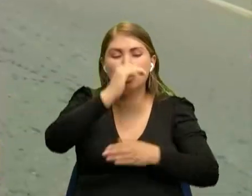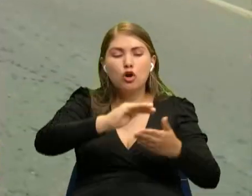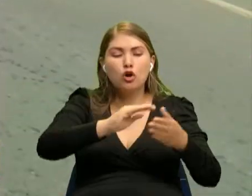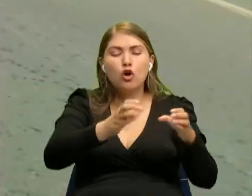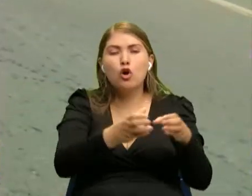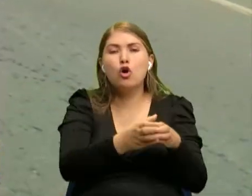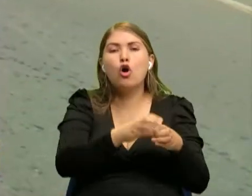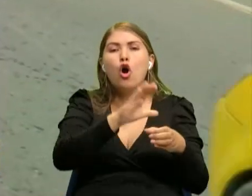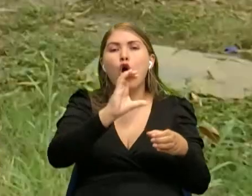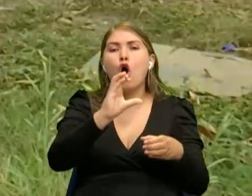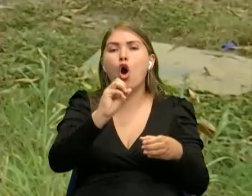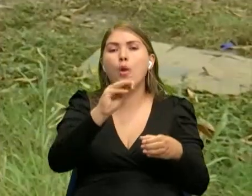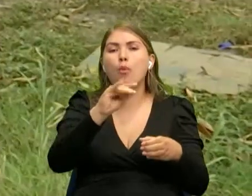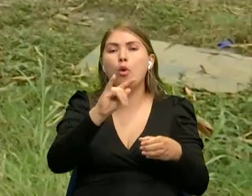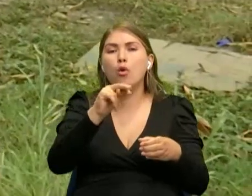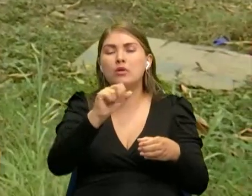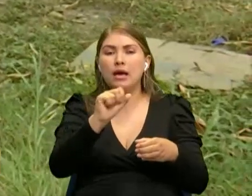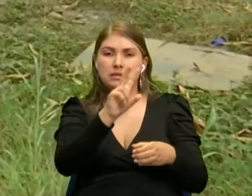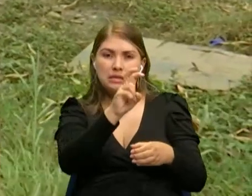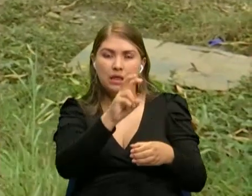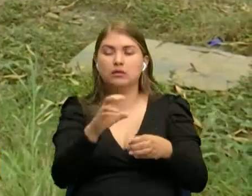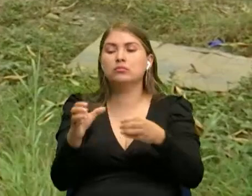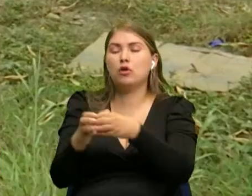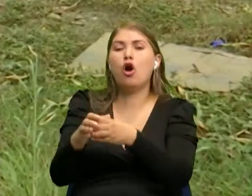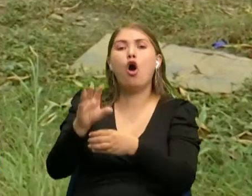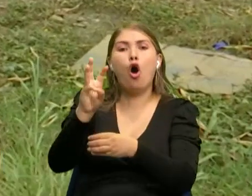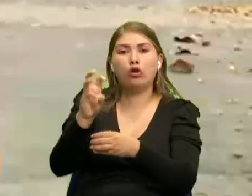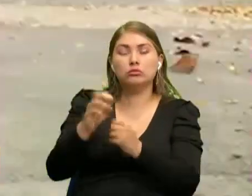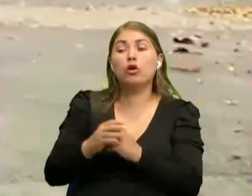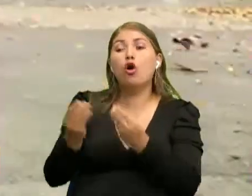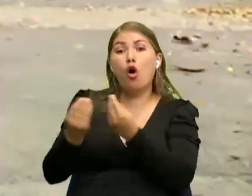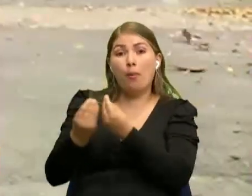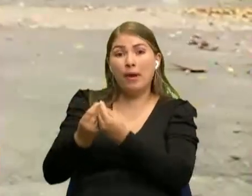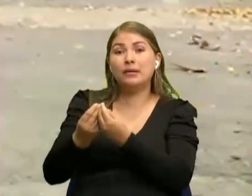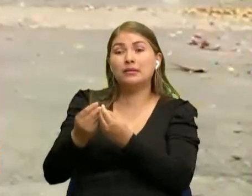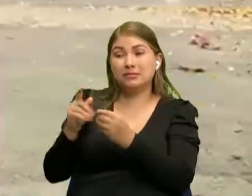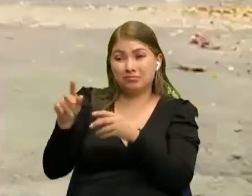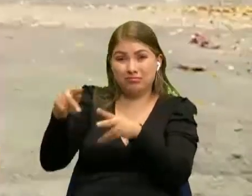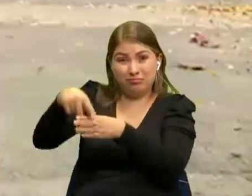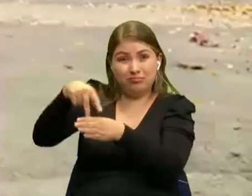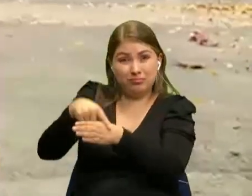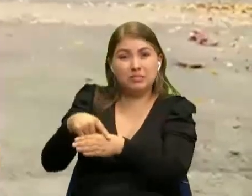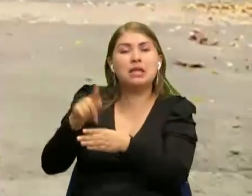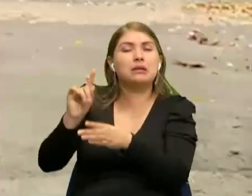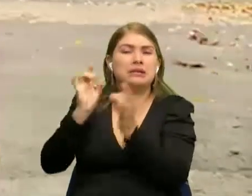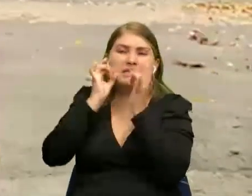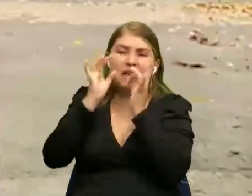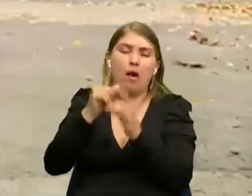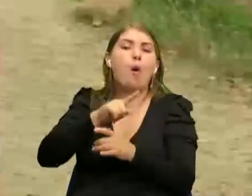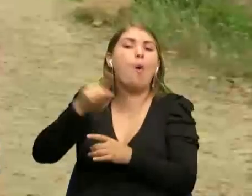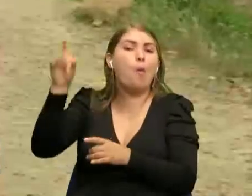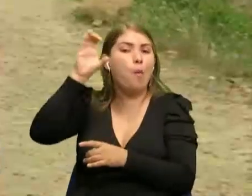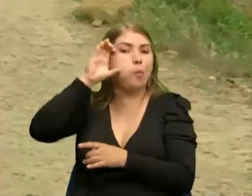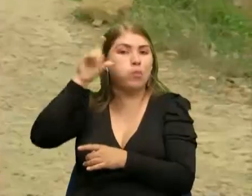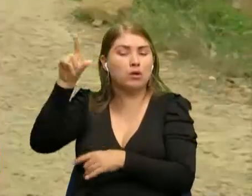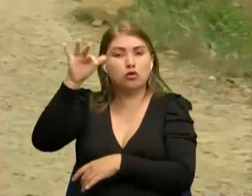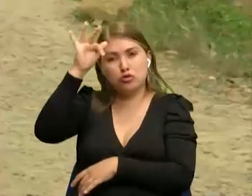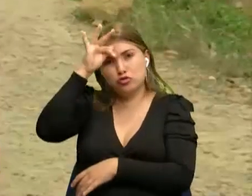8. Su acompañante también fue herido y está en pronóstico reservado en este momento en el hospital Erasmo Meos.